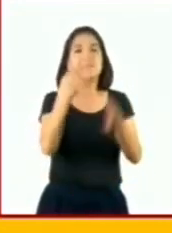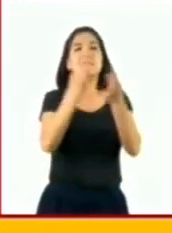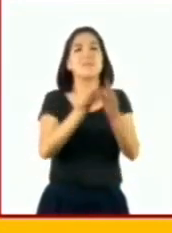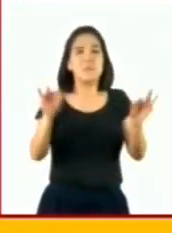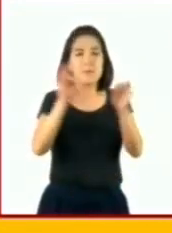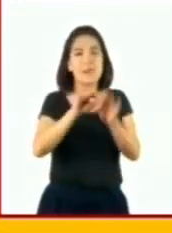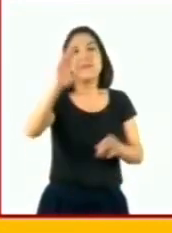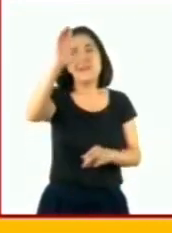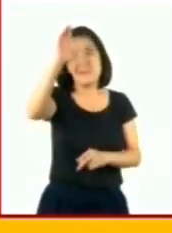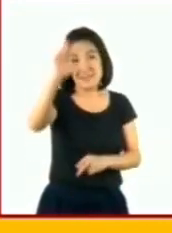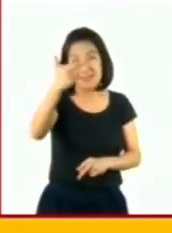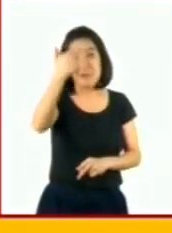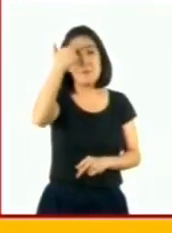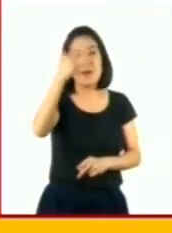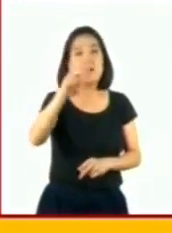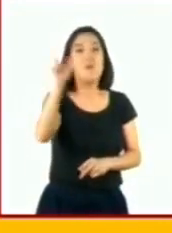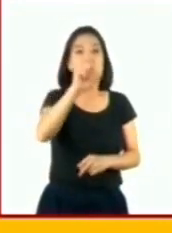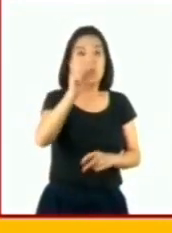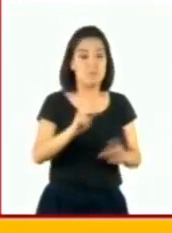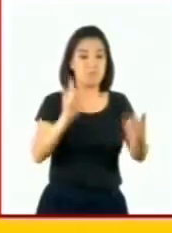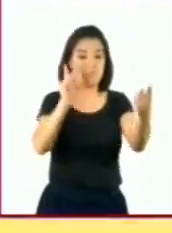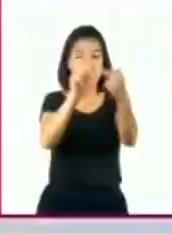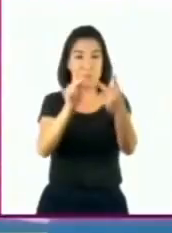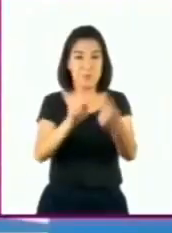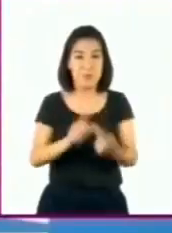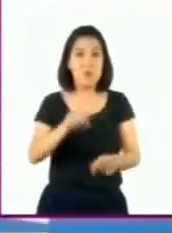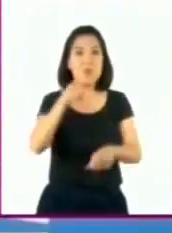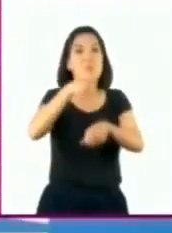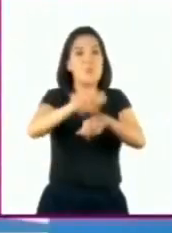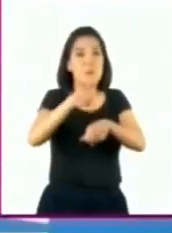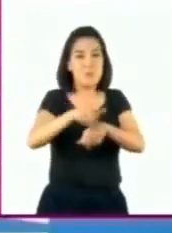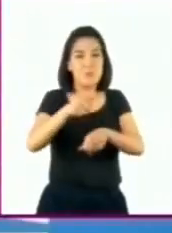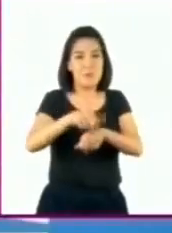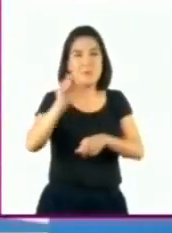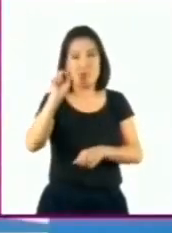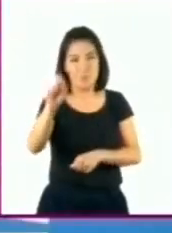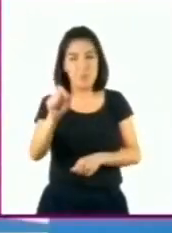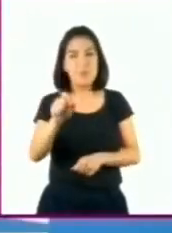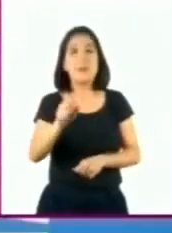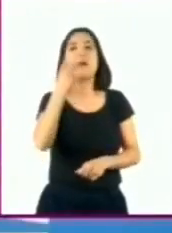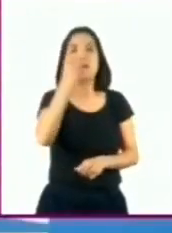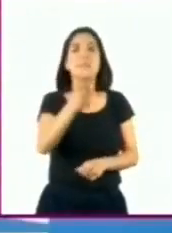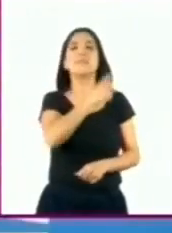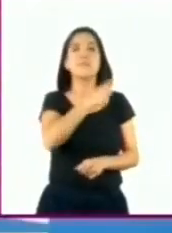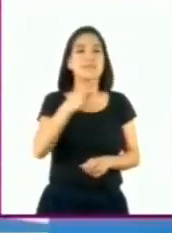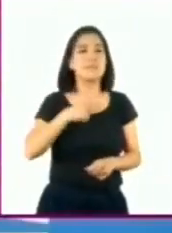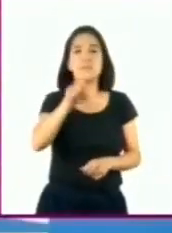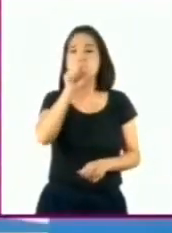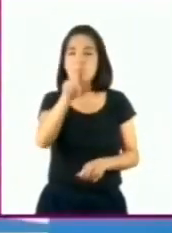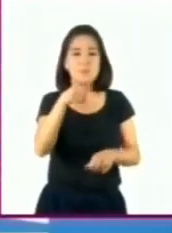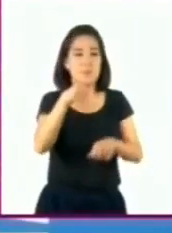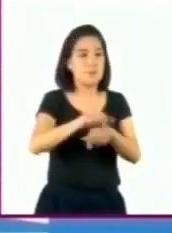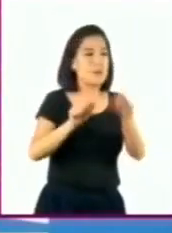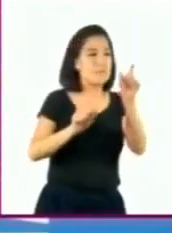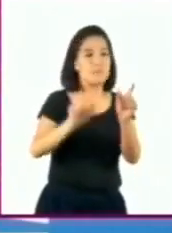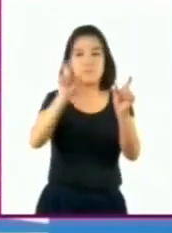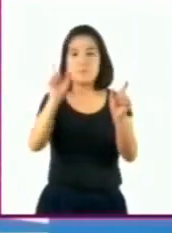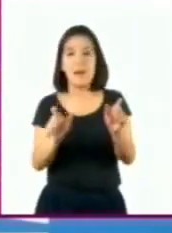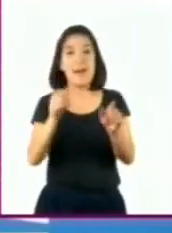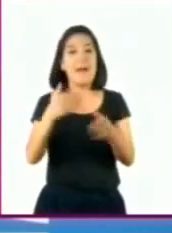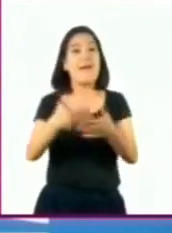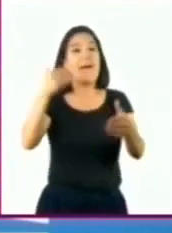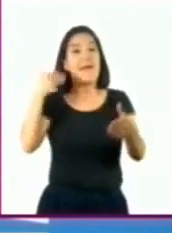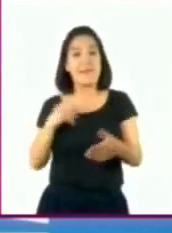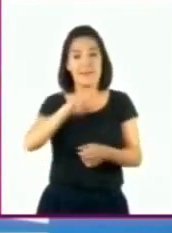recordarles que al comparar dos números decimales, estos deben tener la misma cantidad de cifras antes y